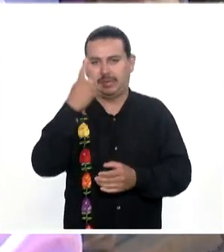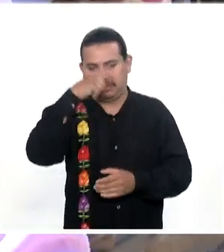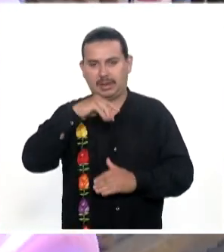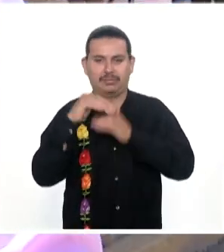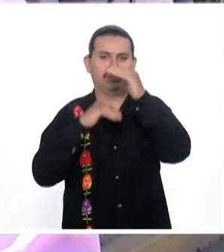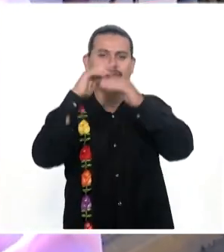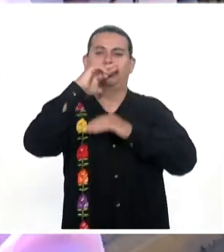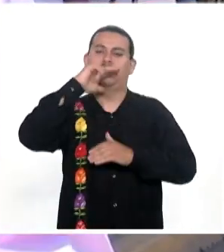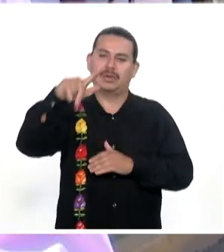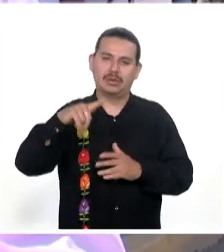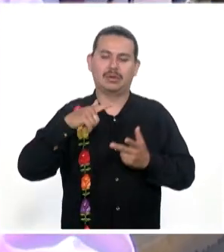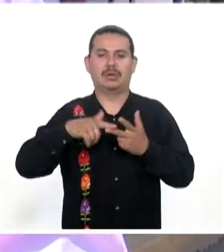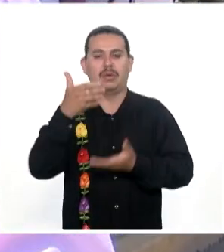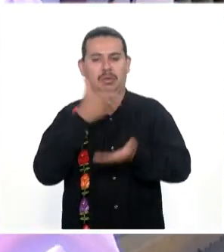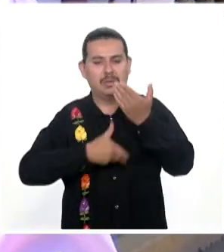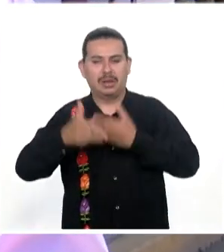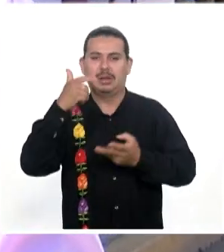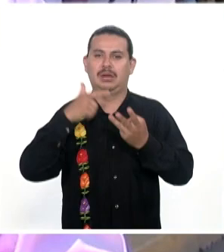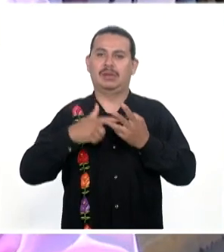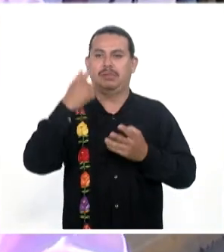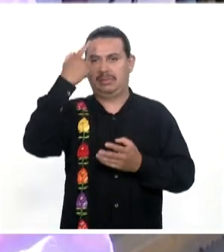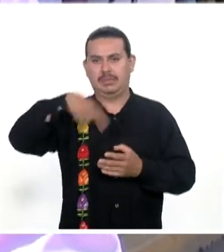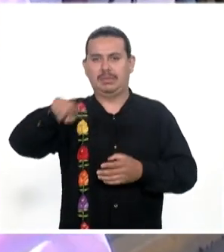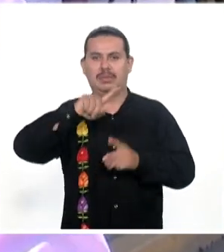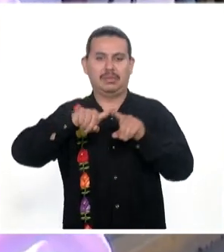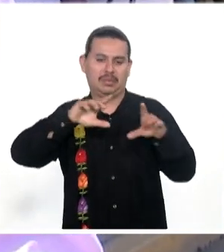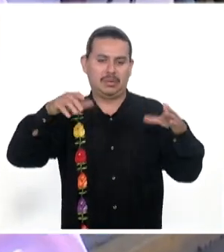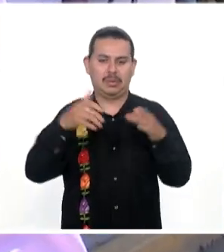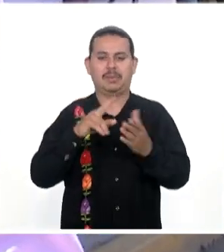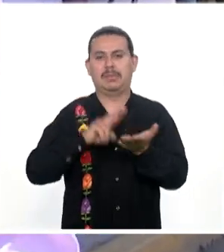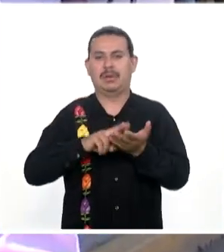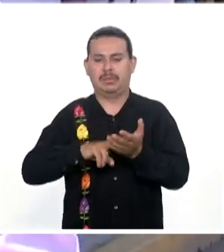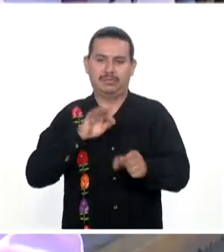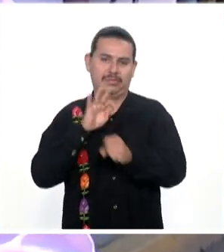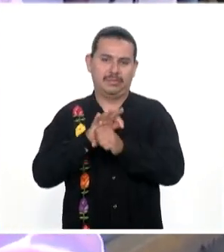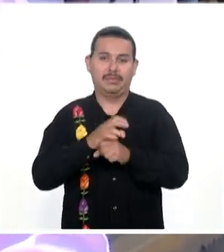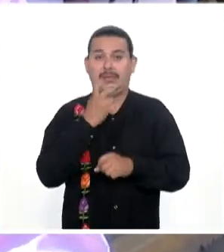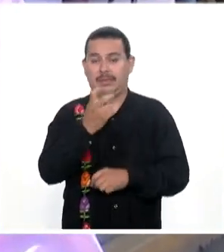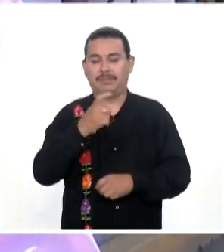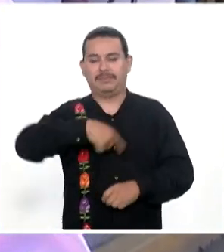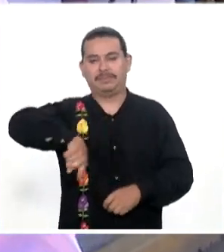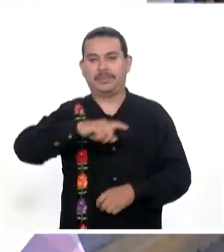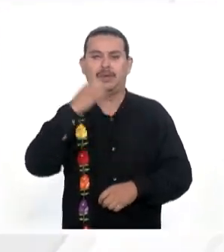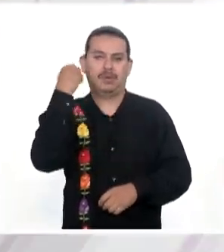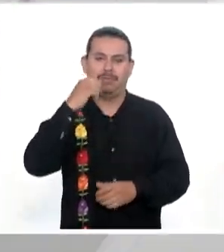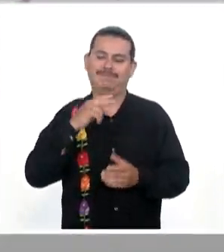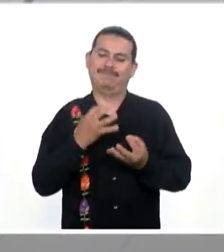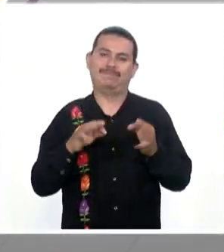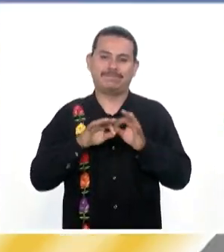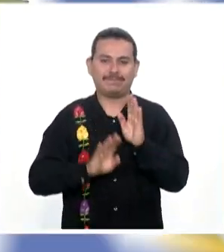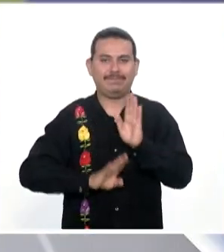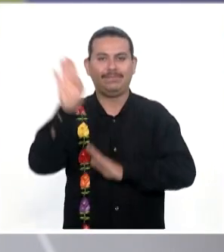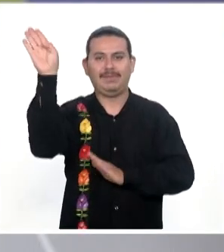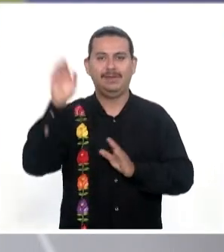desarrollo Comercial Y también En la sociedad Oaxaqueña Entonces Por eso Oaxaca Primero